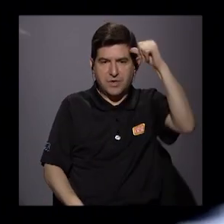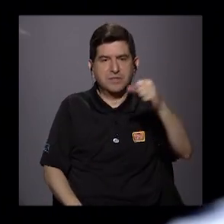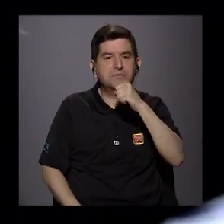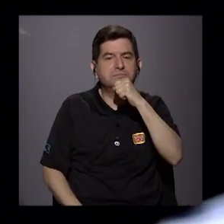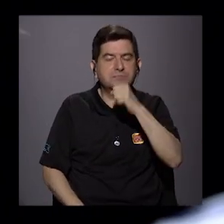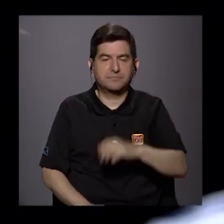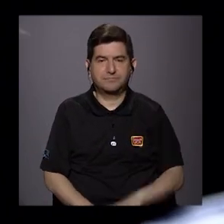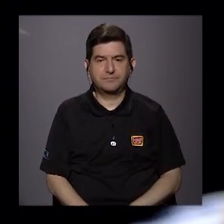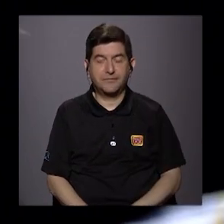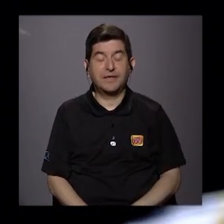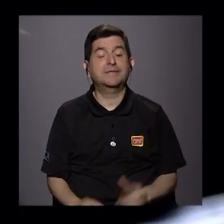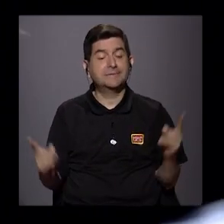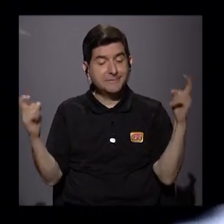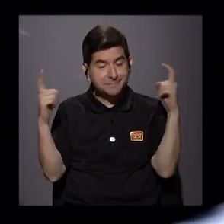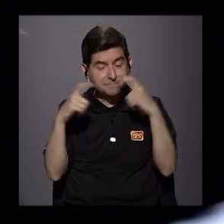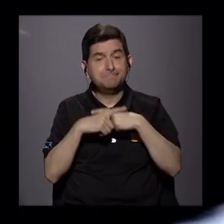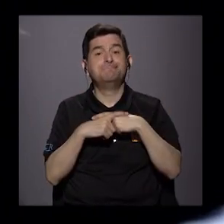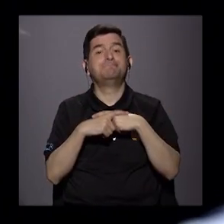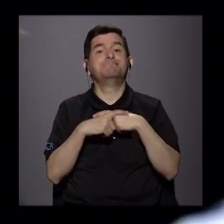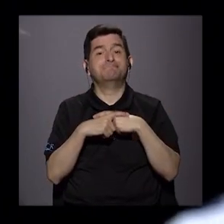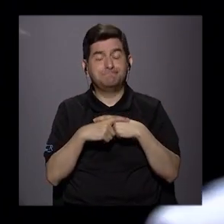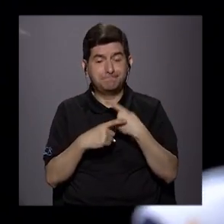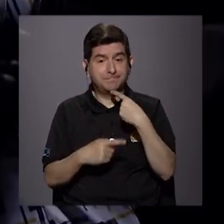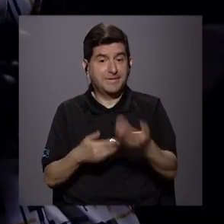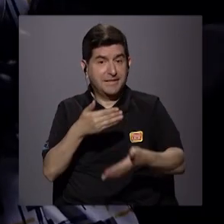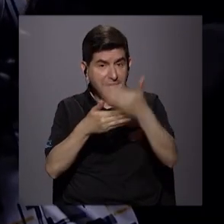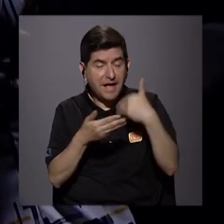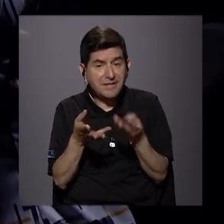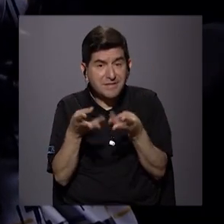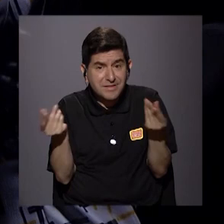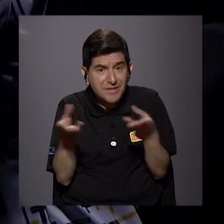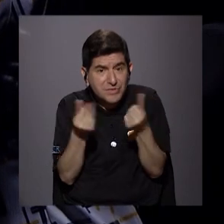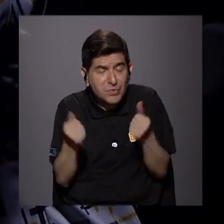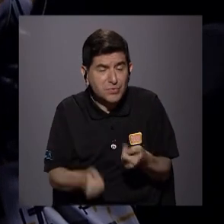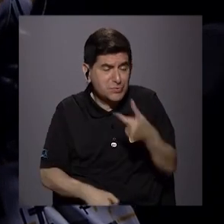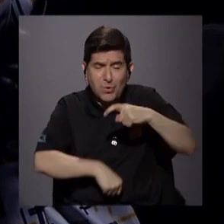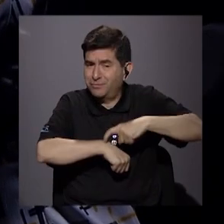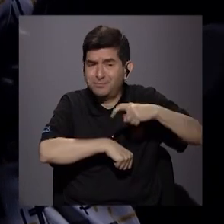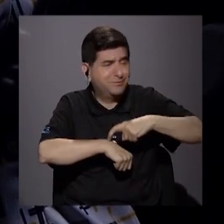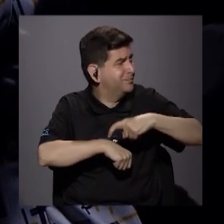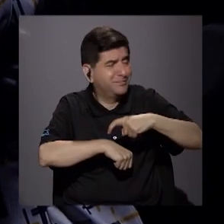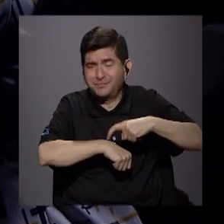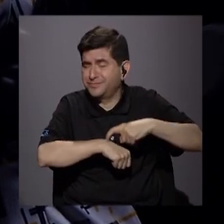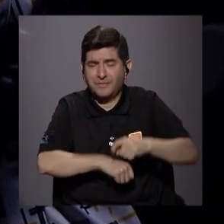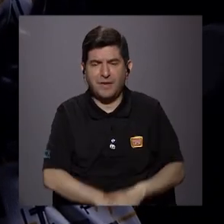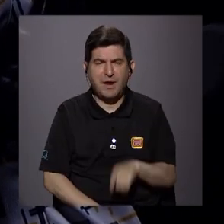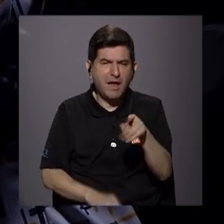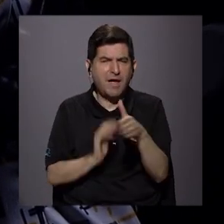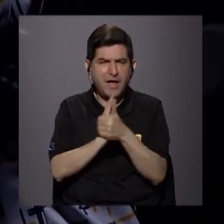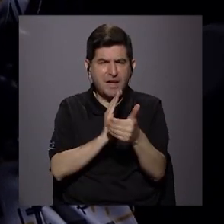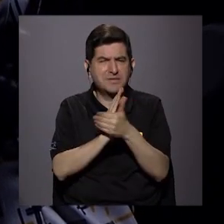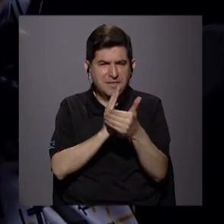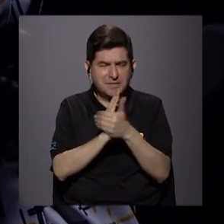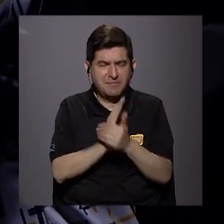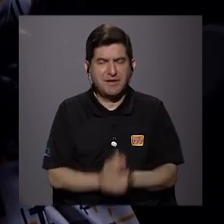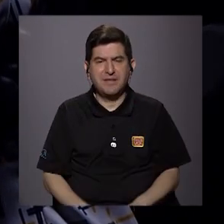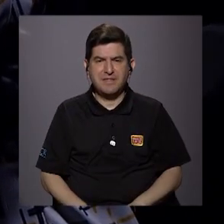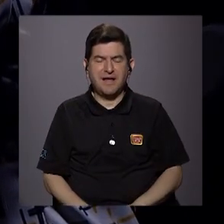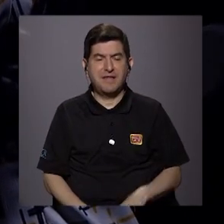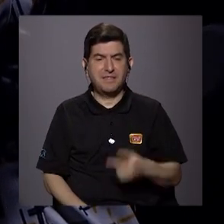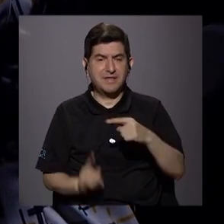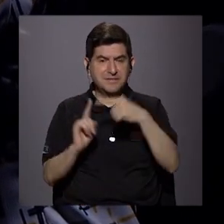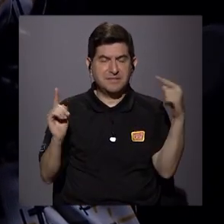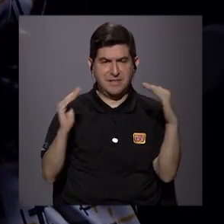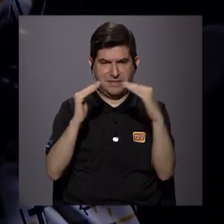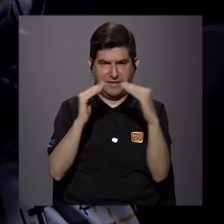Sí, es bastante complejo, ¿verdad? Y como mencionaba entonces, esa solución no es de muy corto plazo, ¿verdad? Yo creo que esas habilidades blandas nosotros, desde los